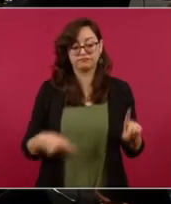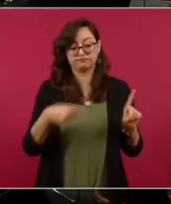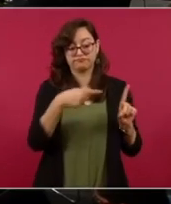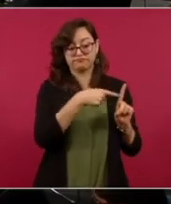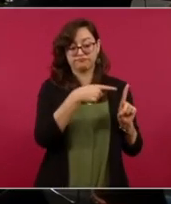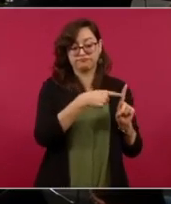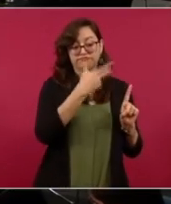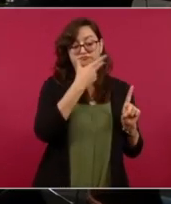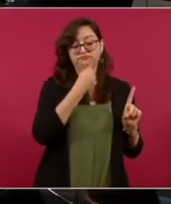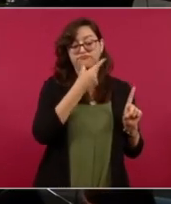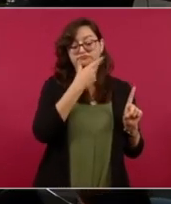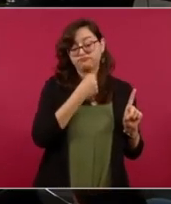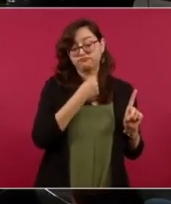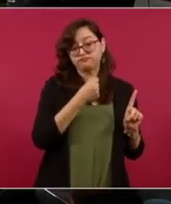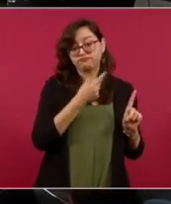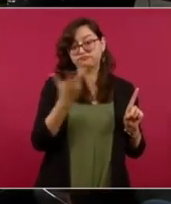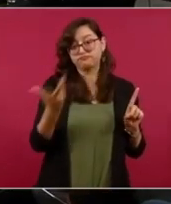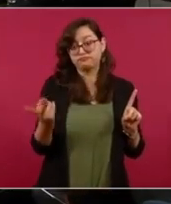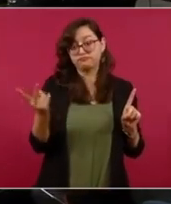AFI.